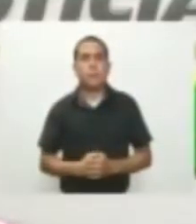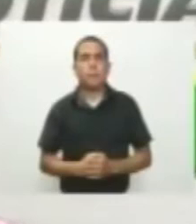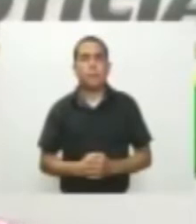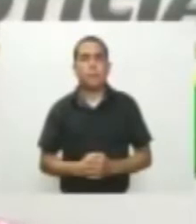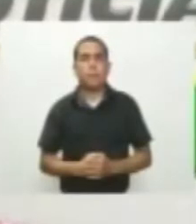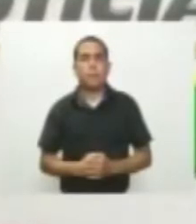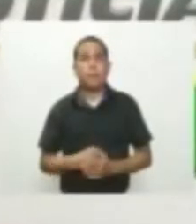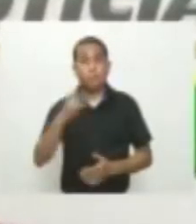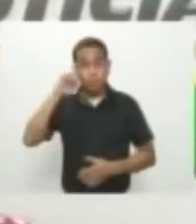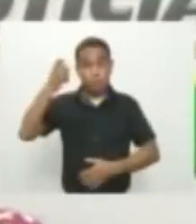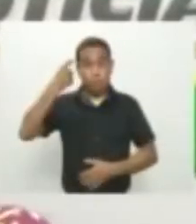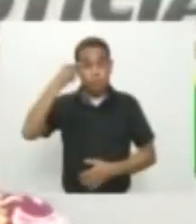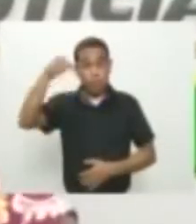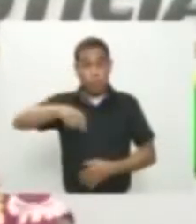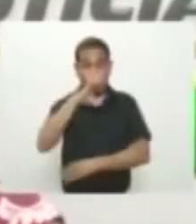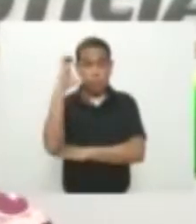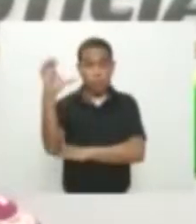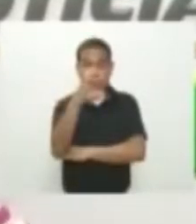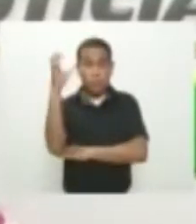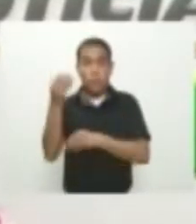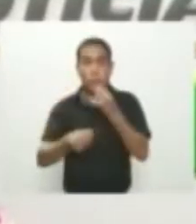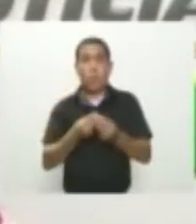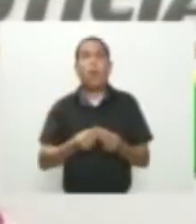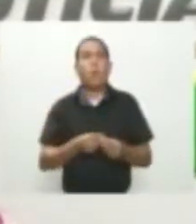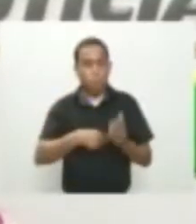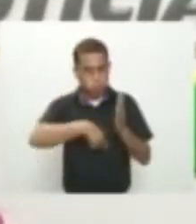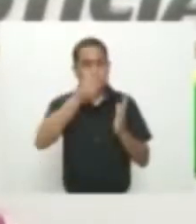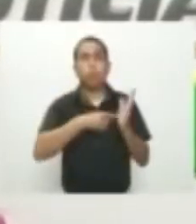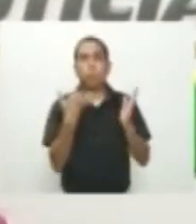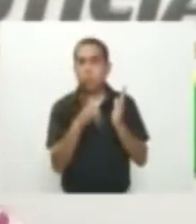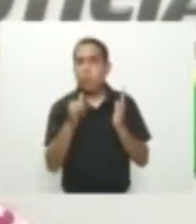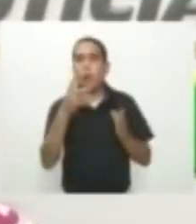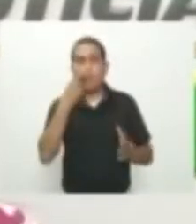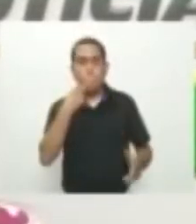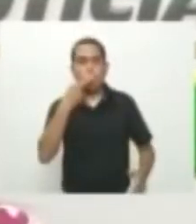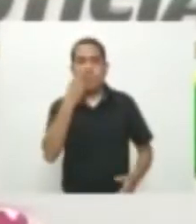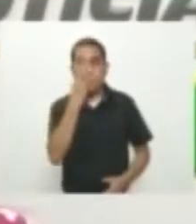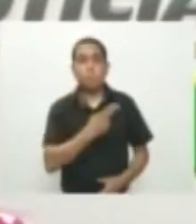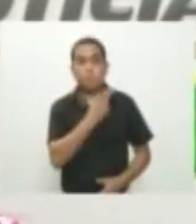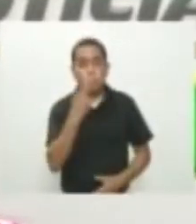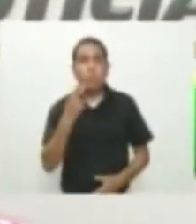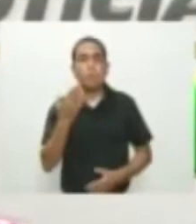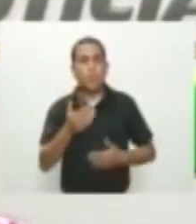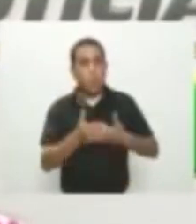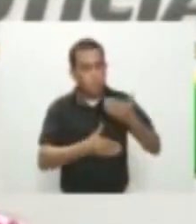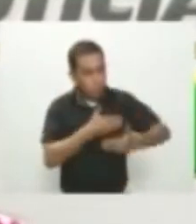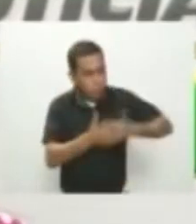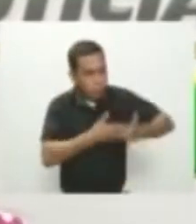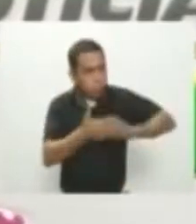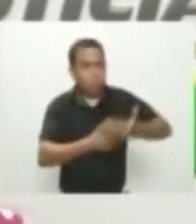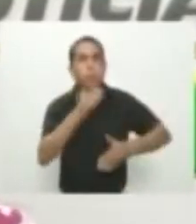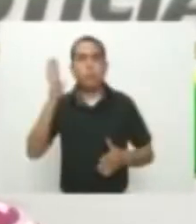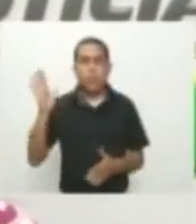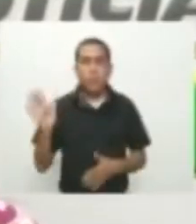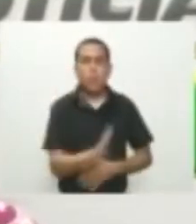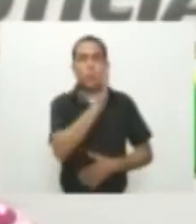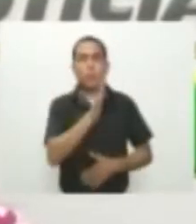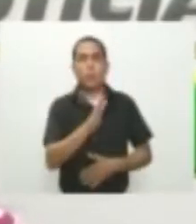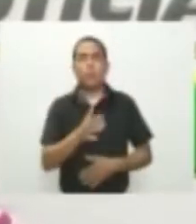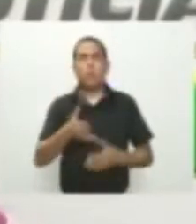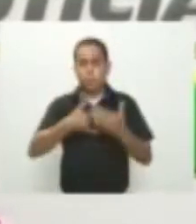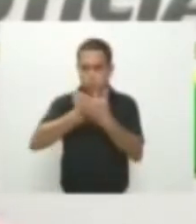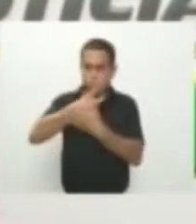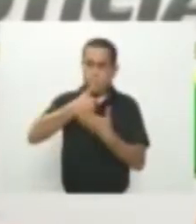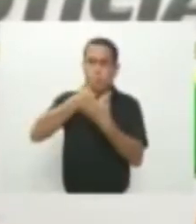El gobierno colombiano ha suscrito compromiso con la dignificación, con el desarrollo del Pacífico con el desarrollo de las